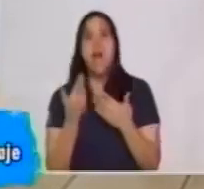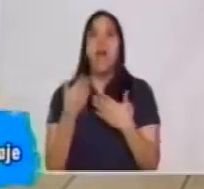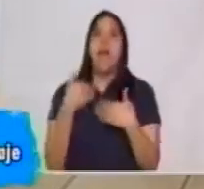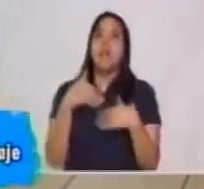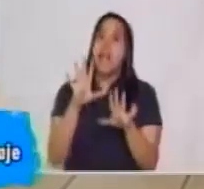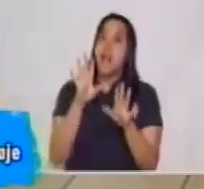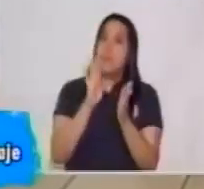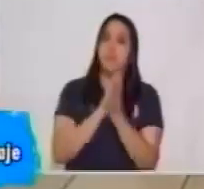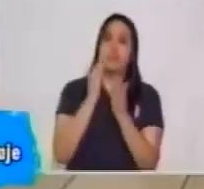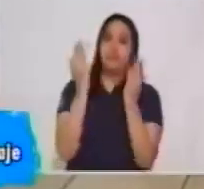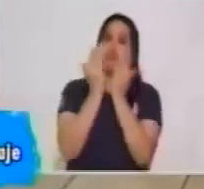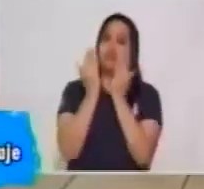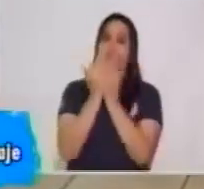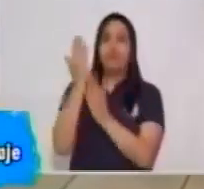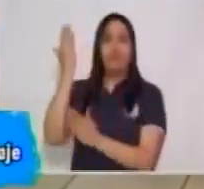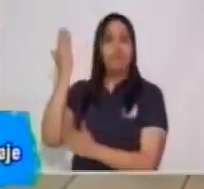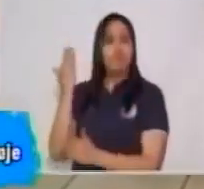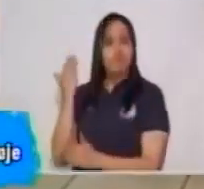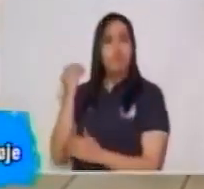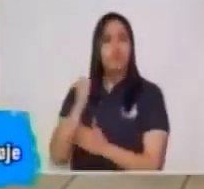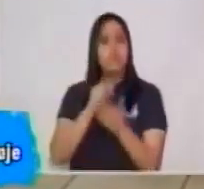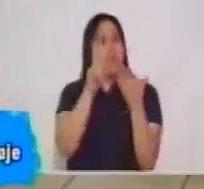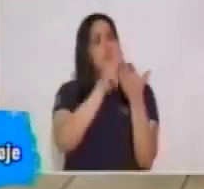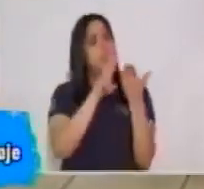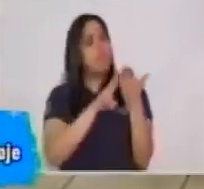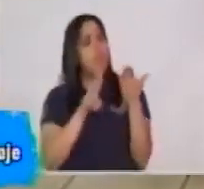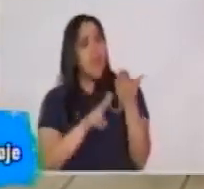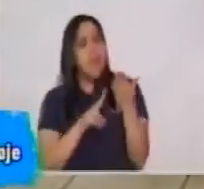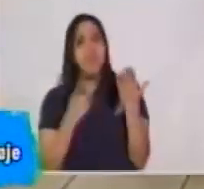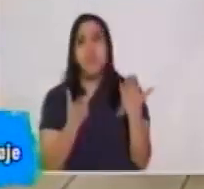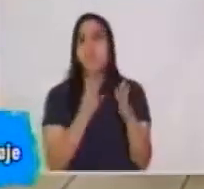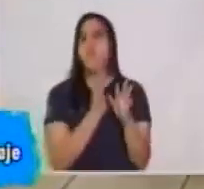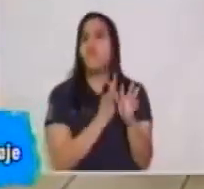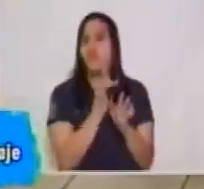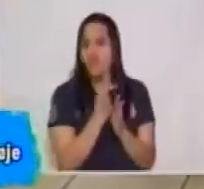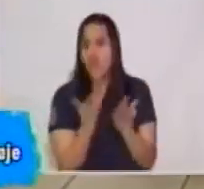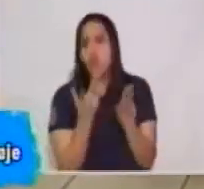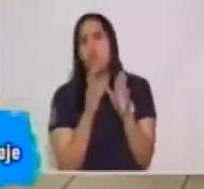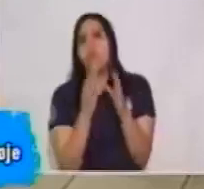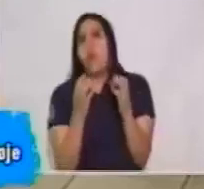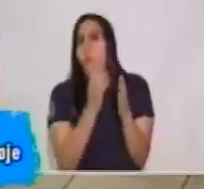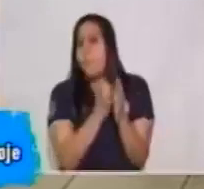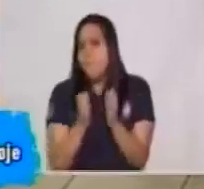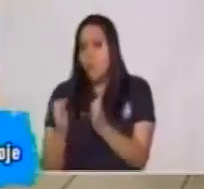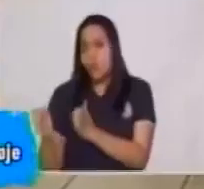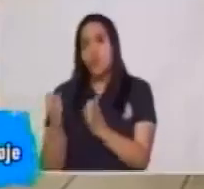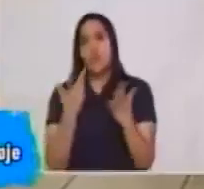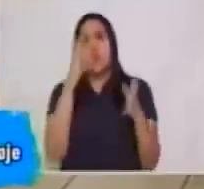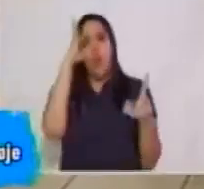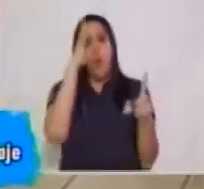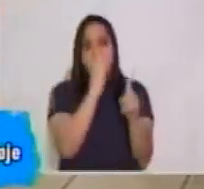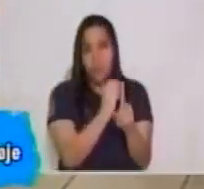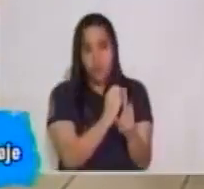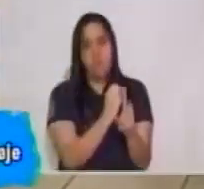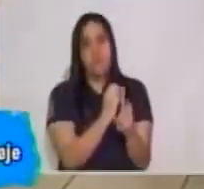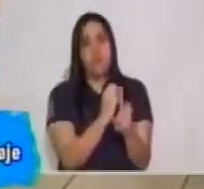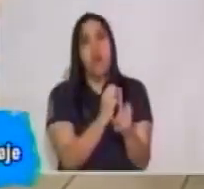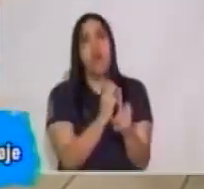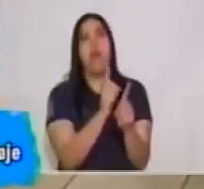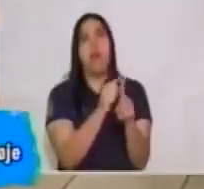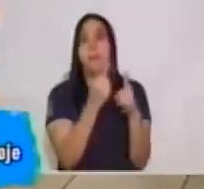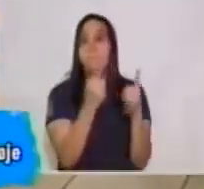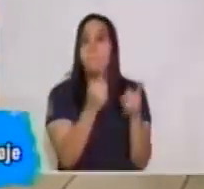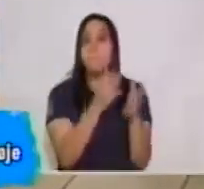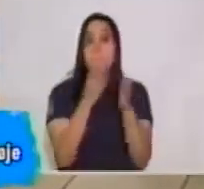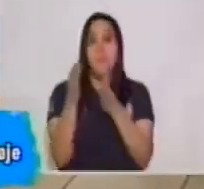ido estudiando acerca de los textos, sus funciones, su estructura, sus objetivos, pero nos hemos puesto a pensar